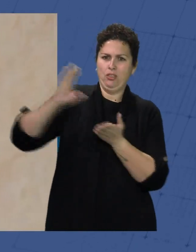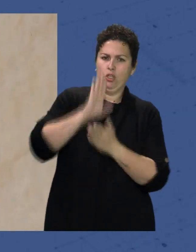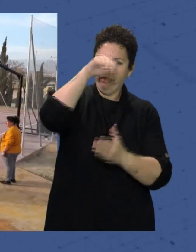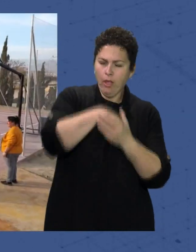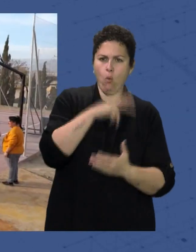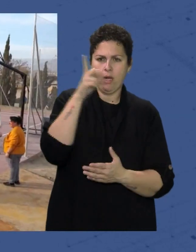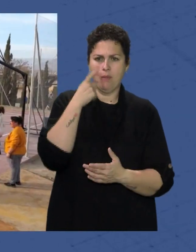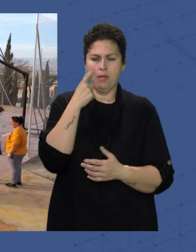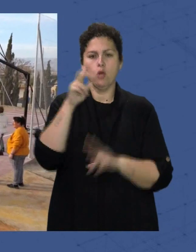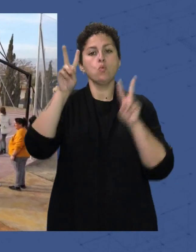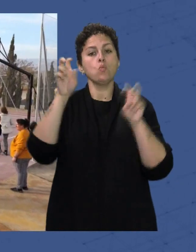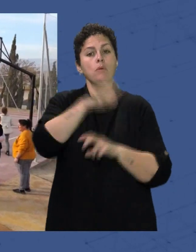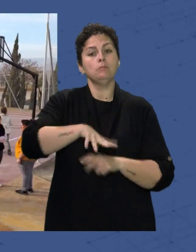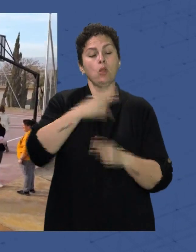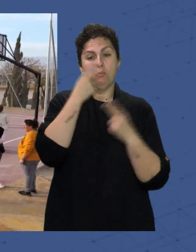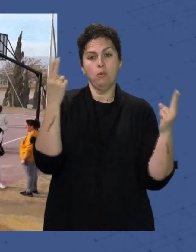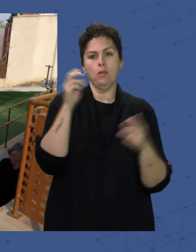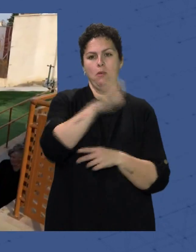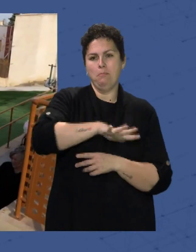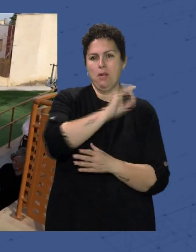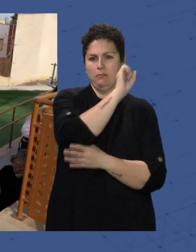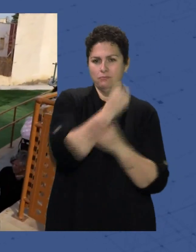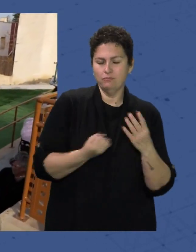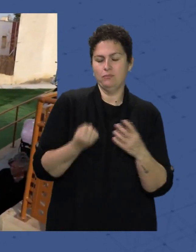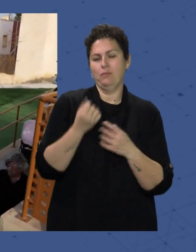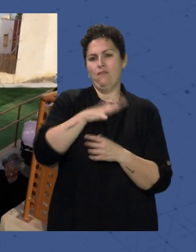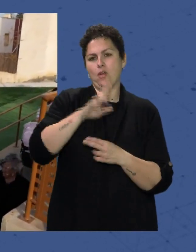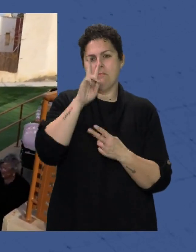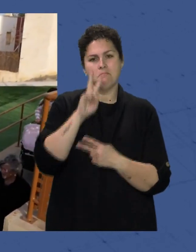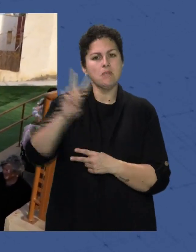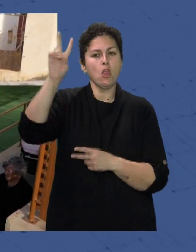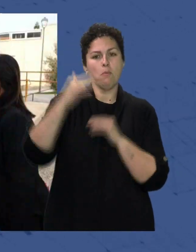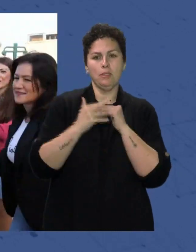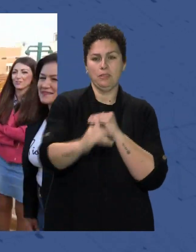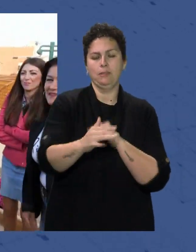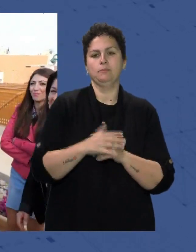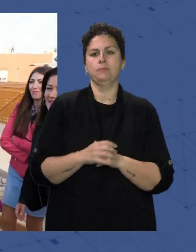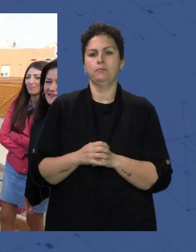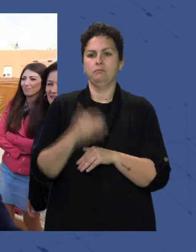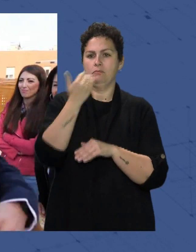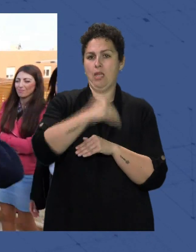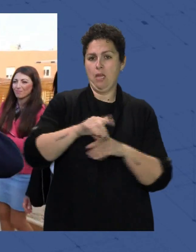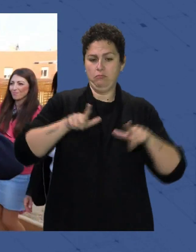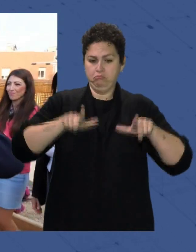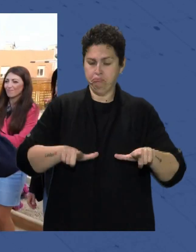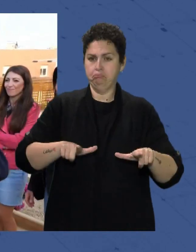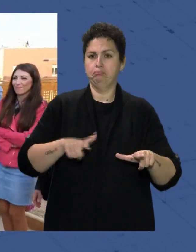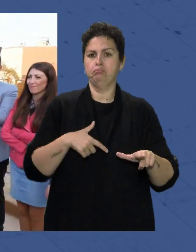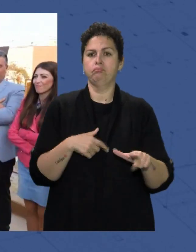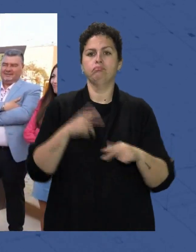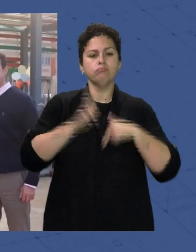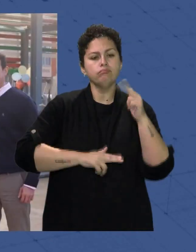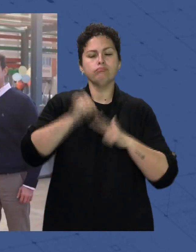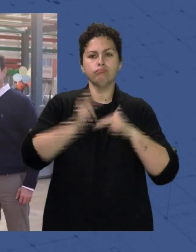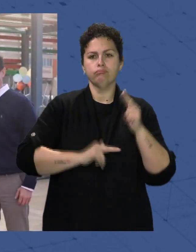El nuevo espacio público Con pista de baloncesto Del barrio Mirador Del Mediterráneo Se ubica entre las calles Erasmo de Rotterdam Y Montesquí Y para su realización Se ha